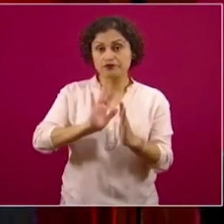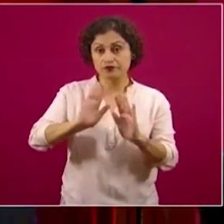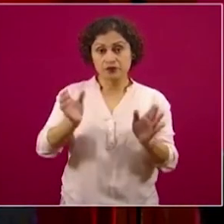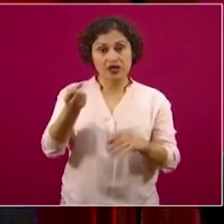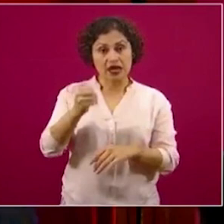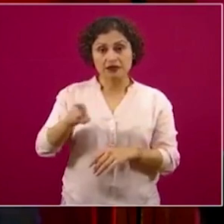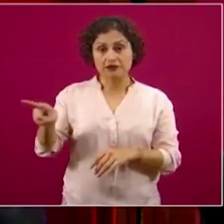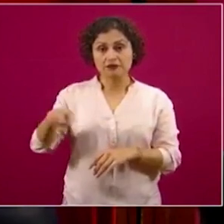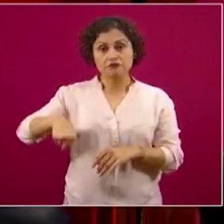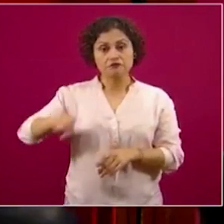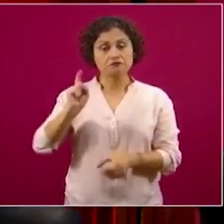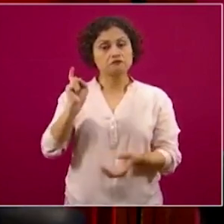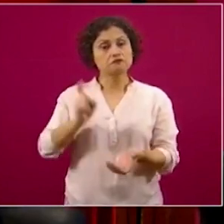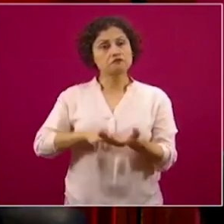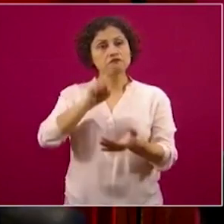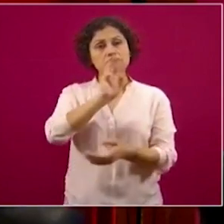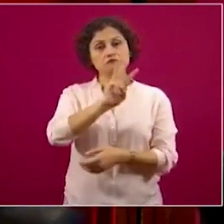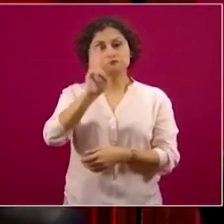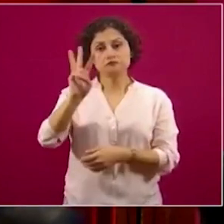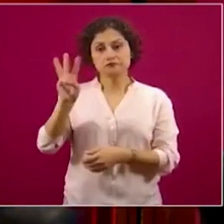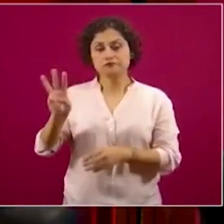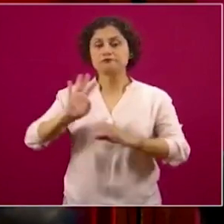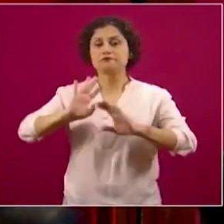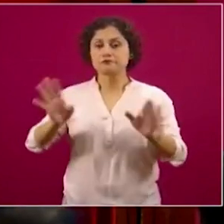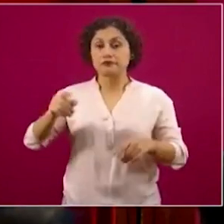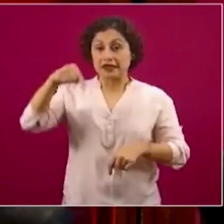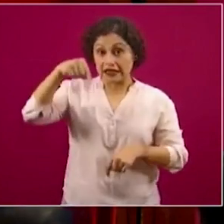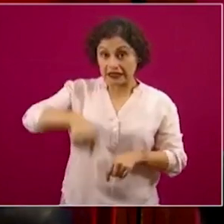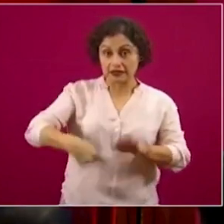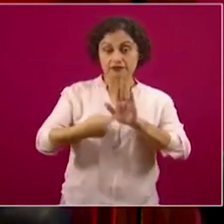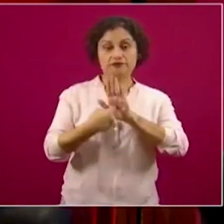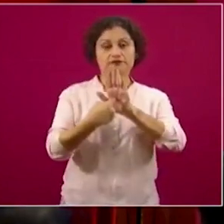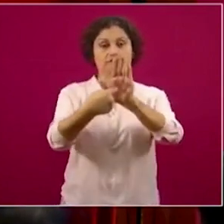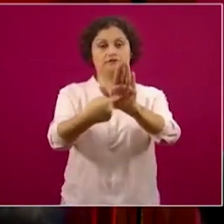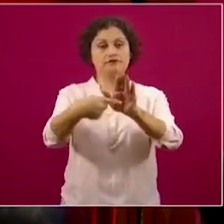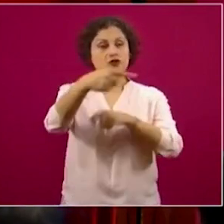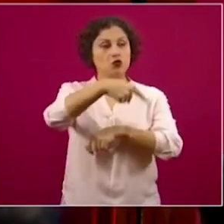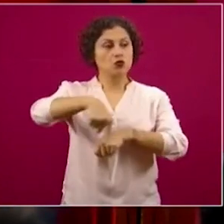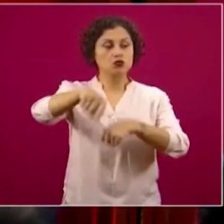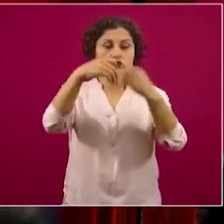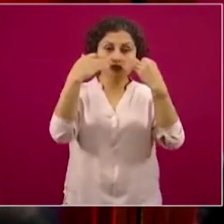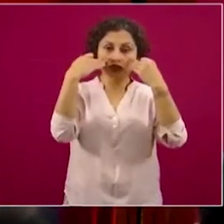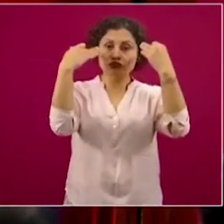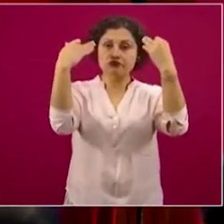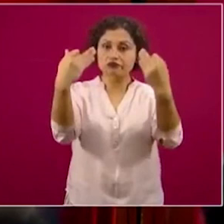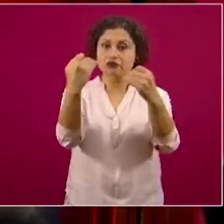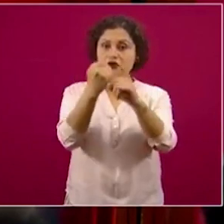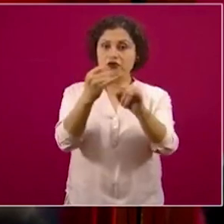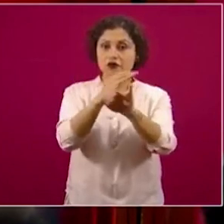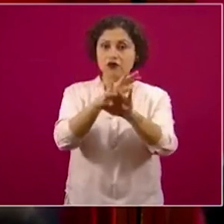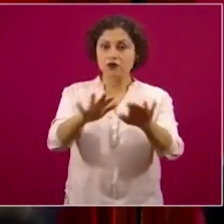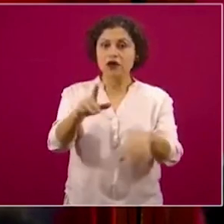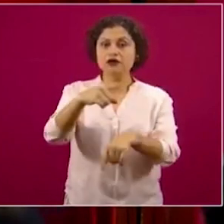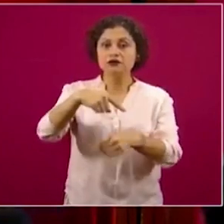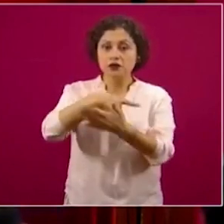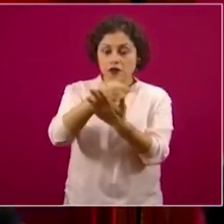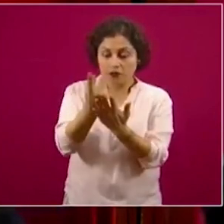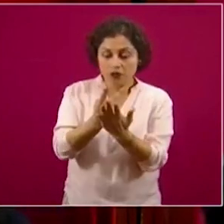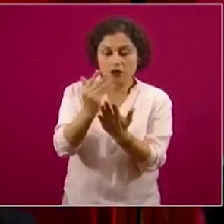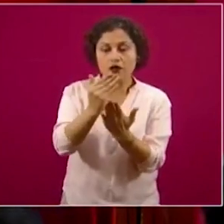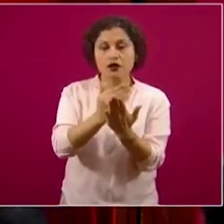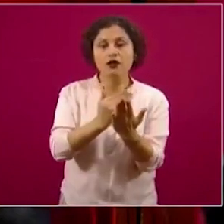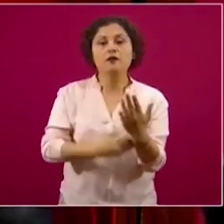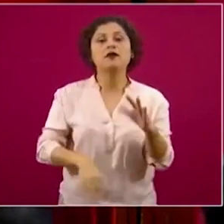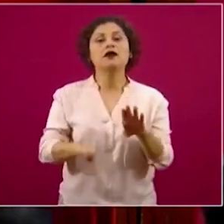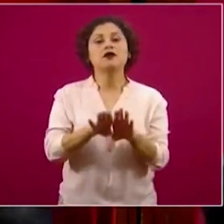Y la intención aquí es eso, de informar, de transparentar y de que sepan cómo se está comportando este programa, que a